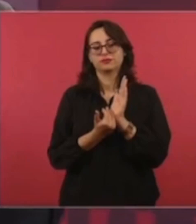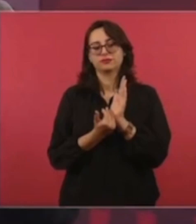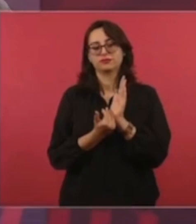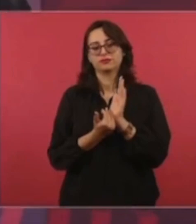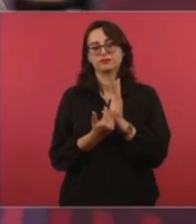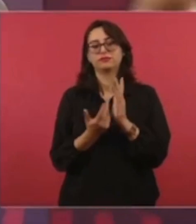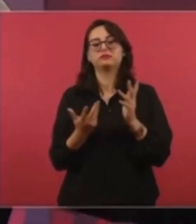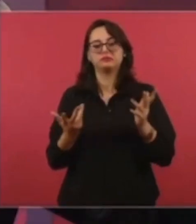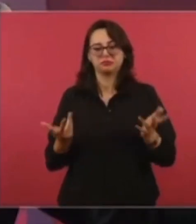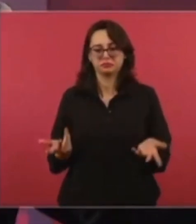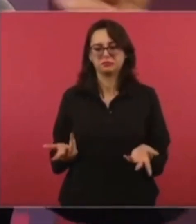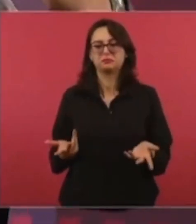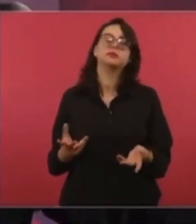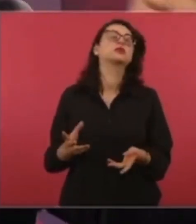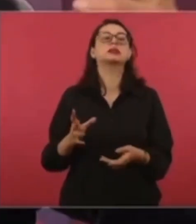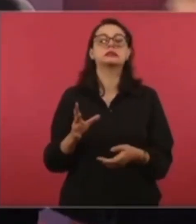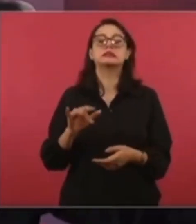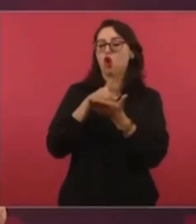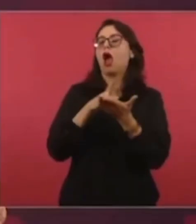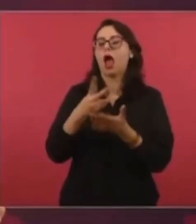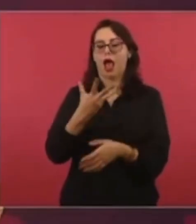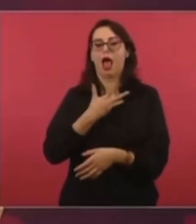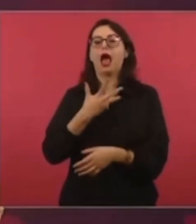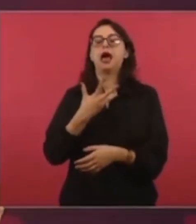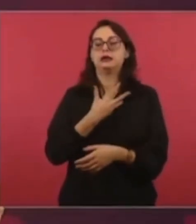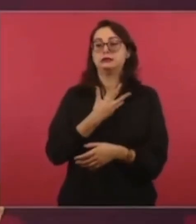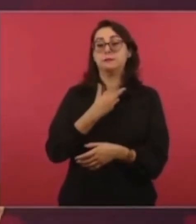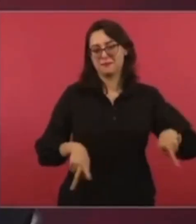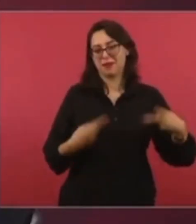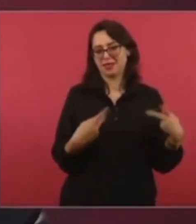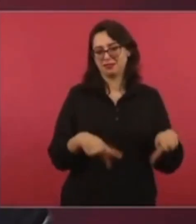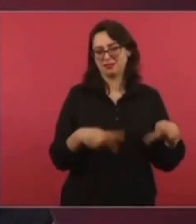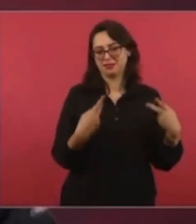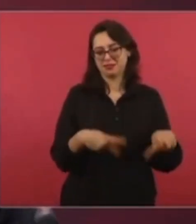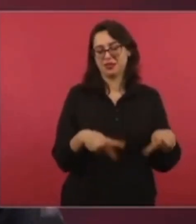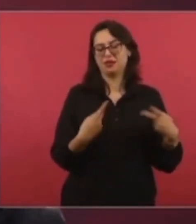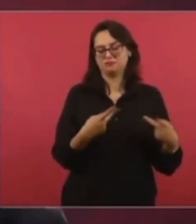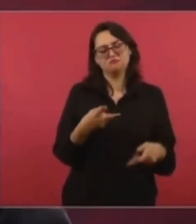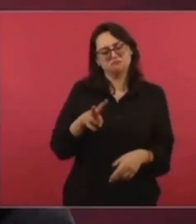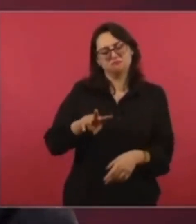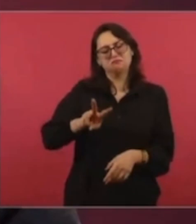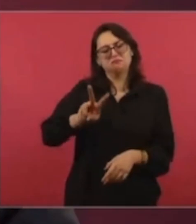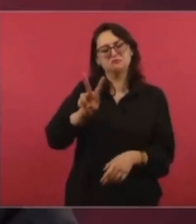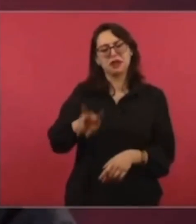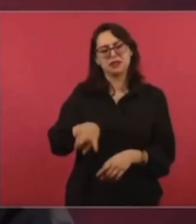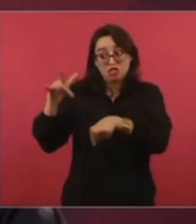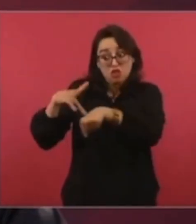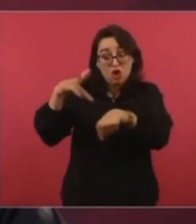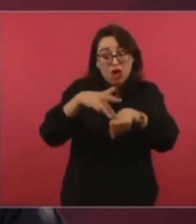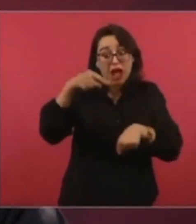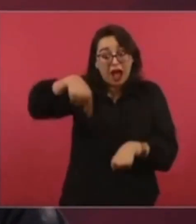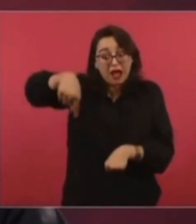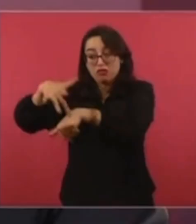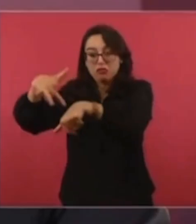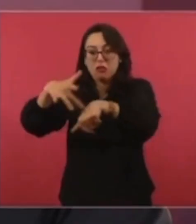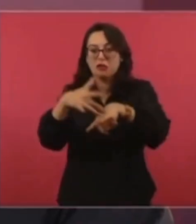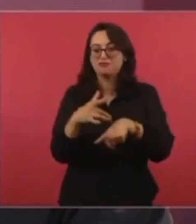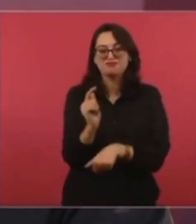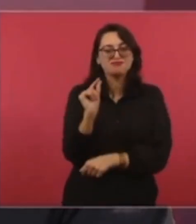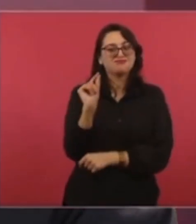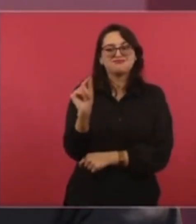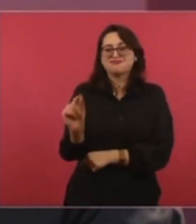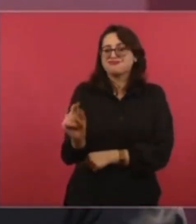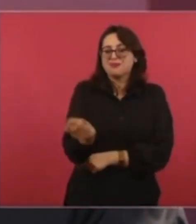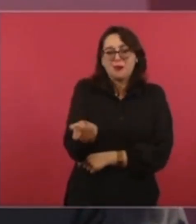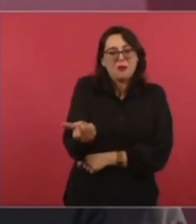indudable que hay tráfico de drogas, pero no consumo o es muy poco el consumo. Estaba yo viendo